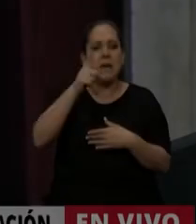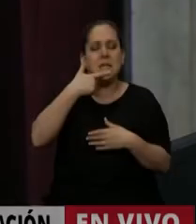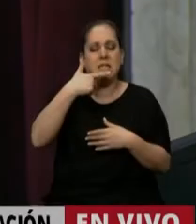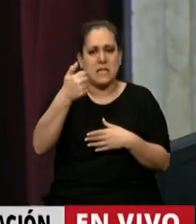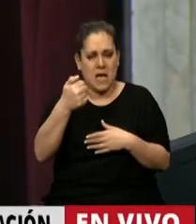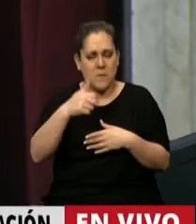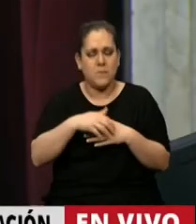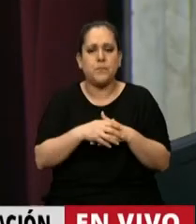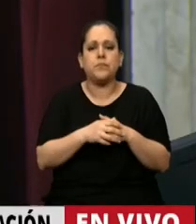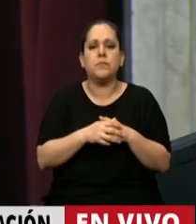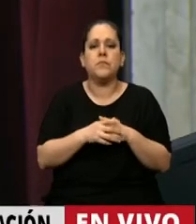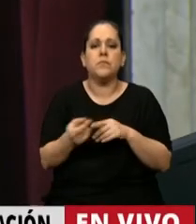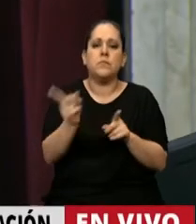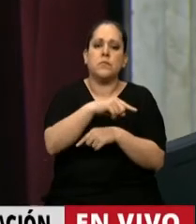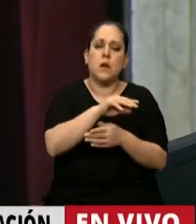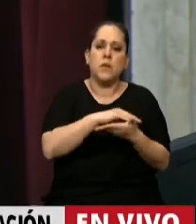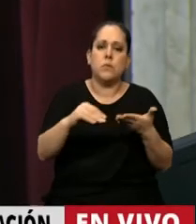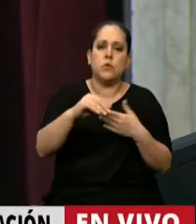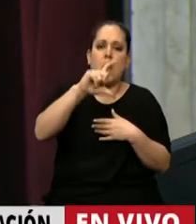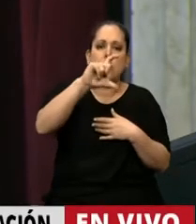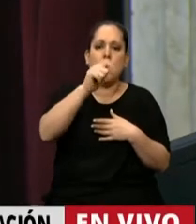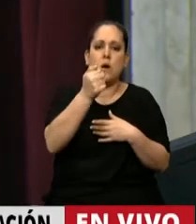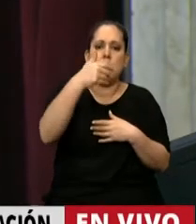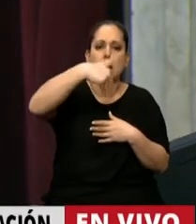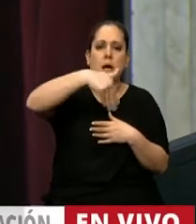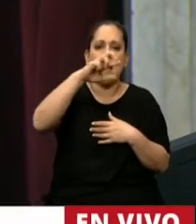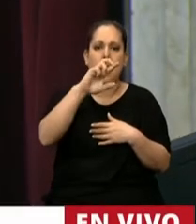En el uso de la palabra el diputado Javier Campos.